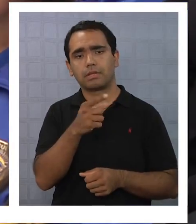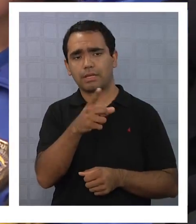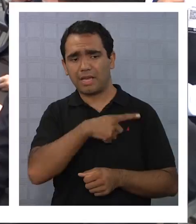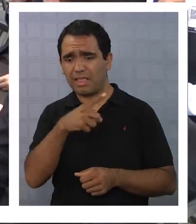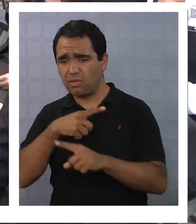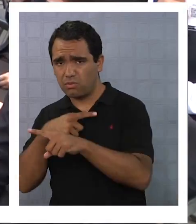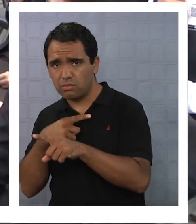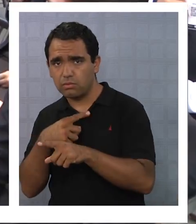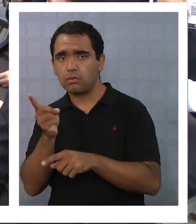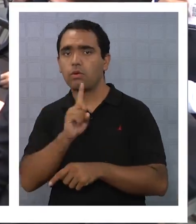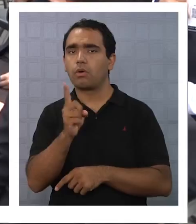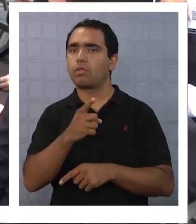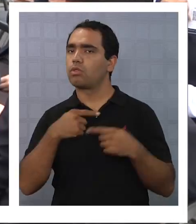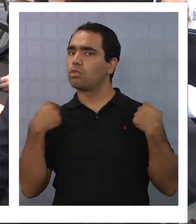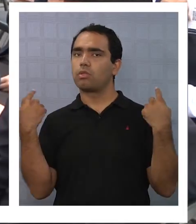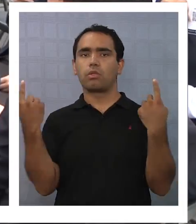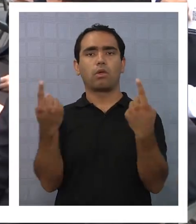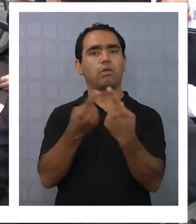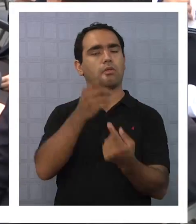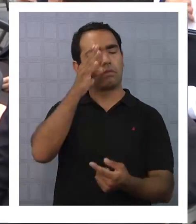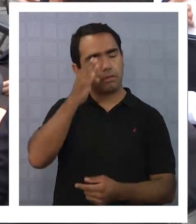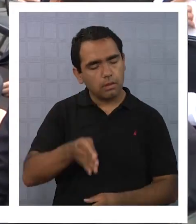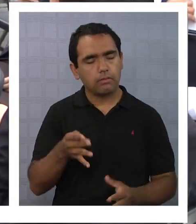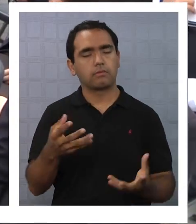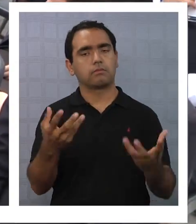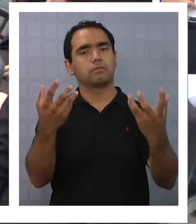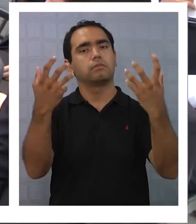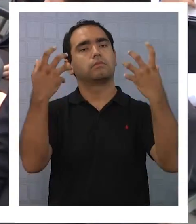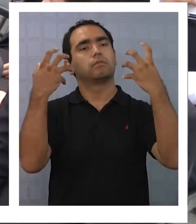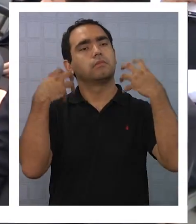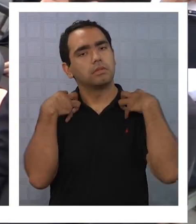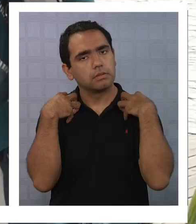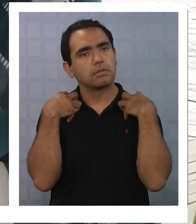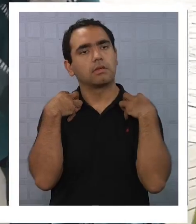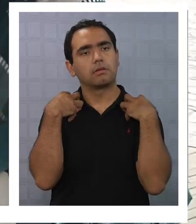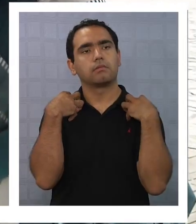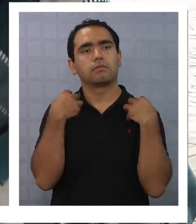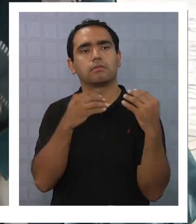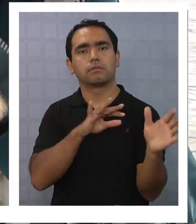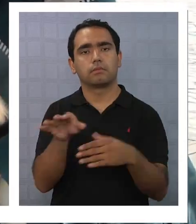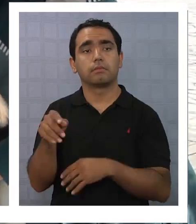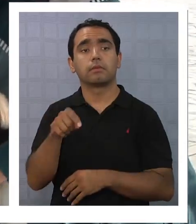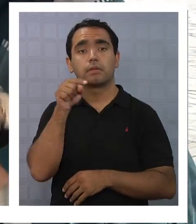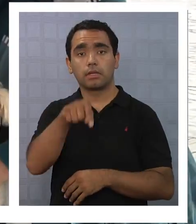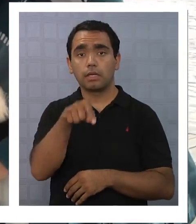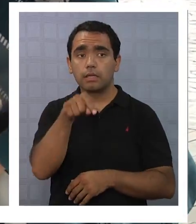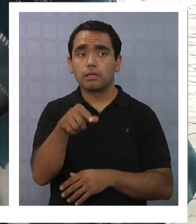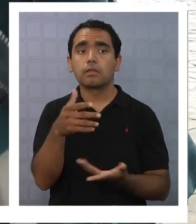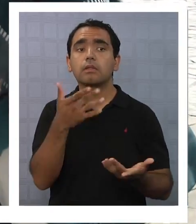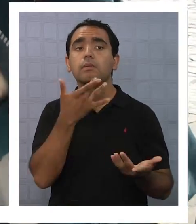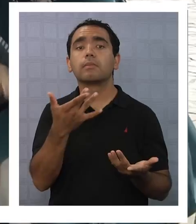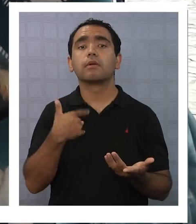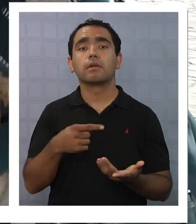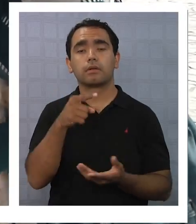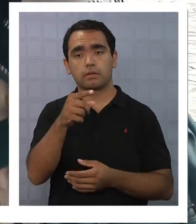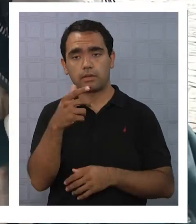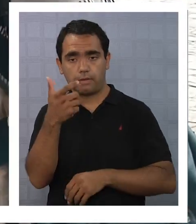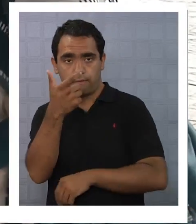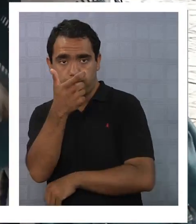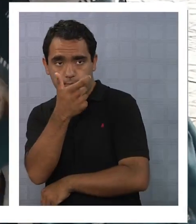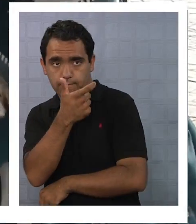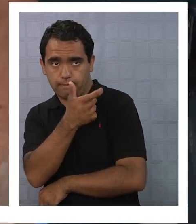culpables, pero todos tenemos el compromiso de esta tenencia responsable. Pero esta campaña no solo se enfoca en